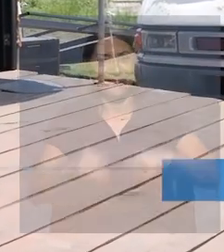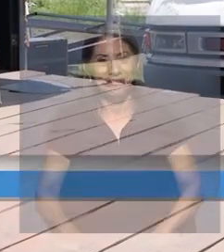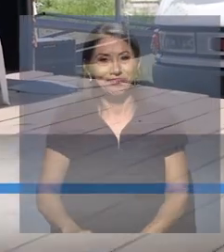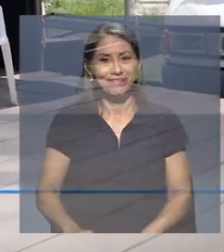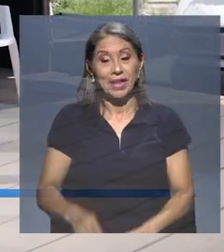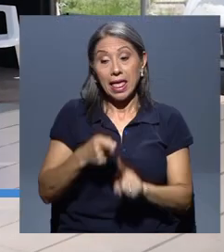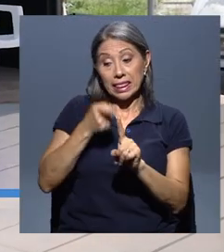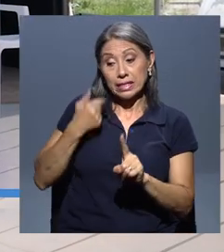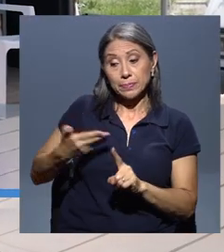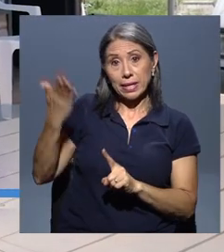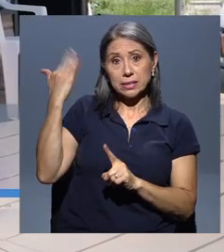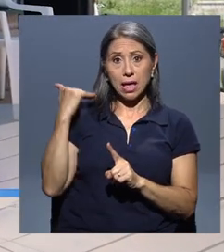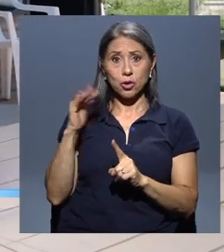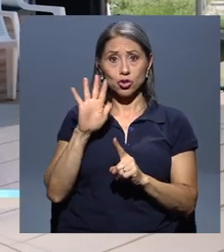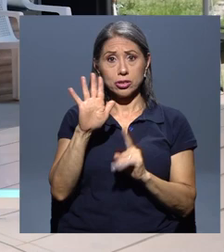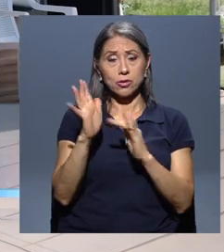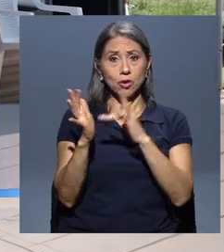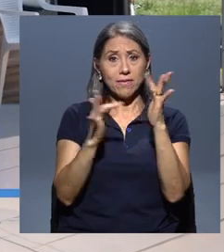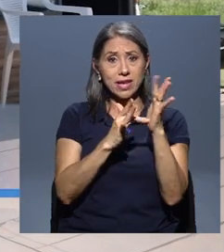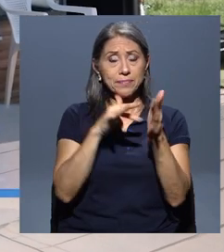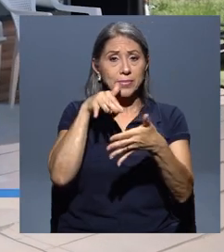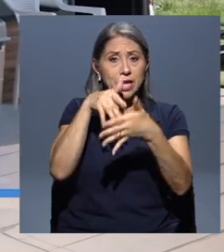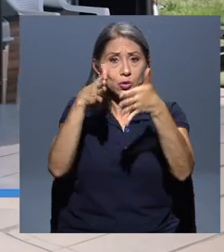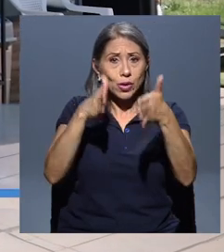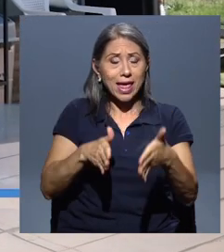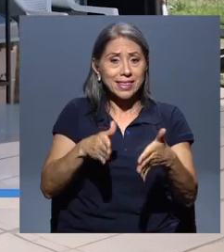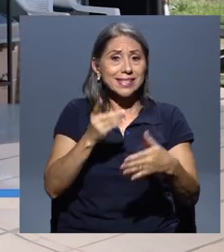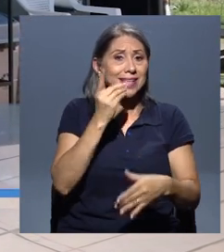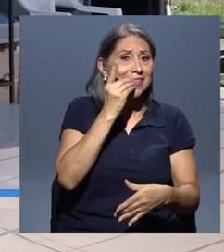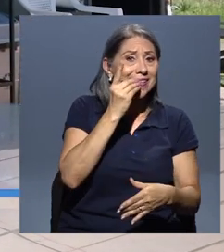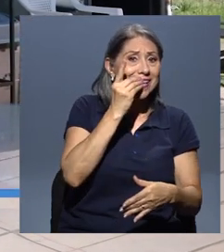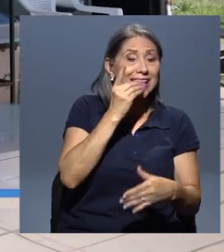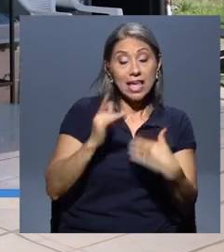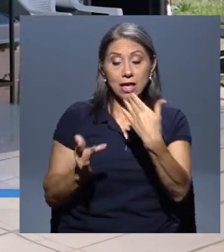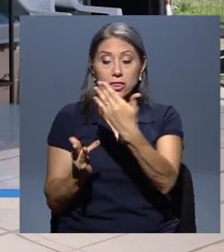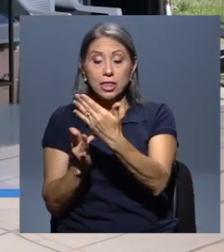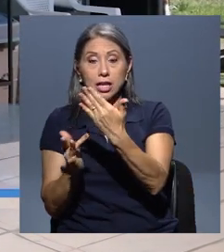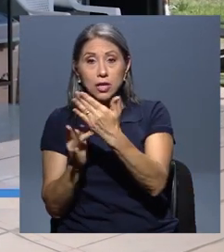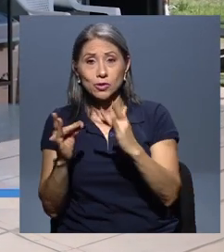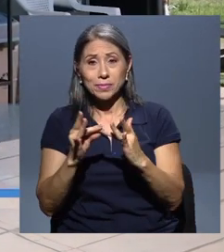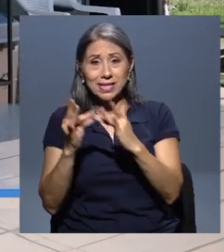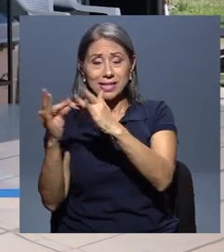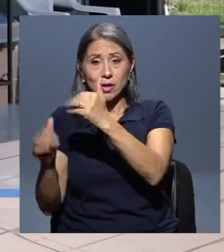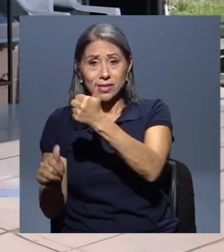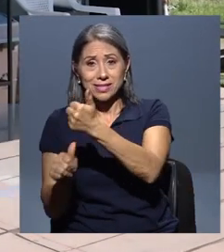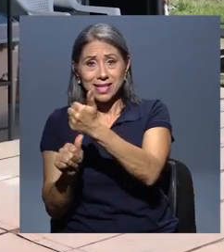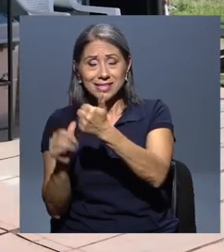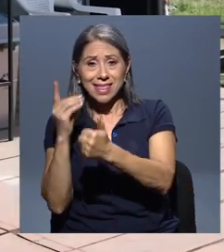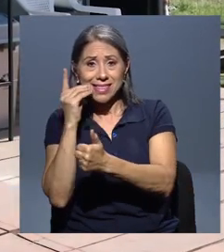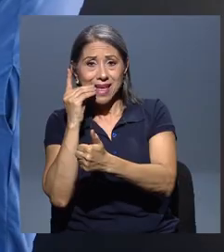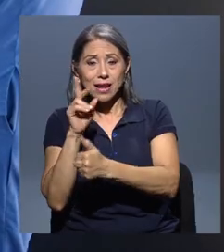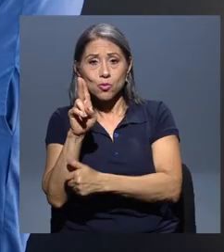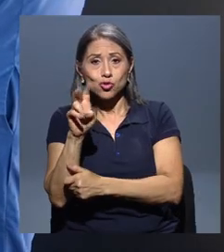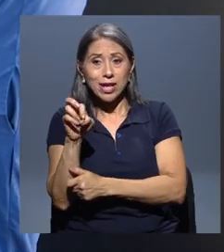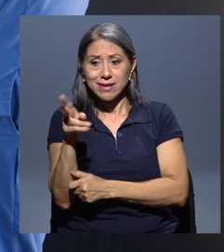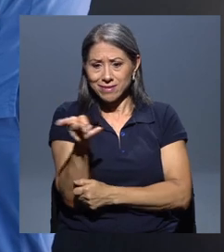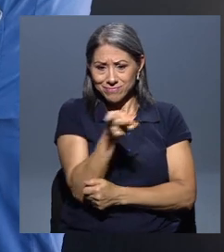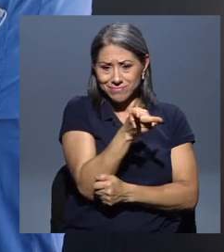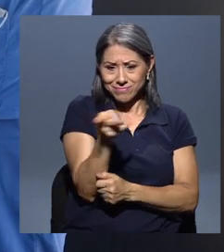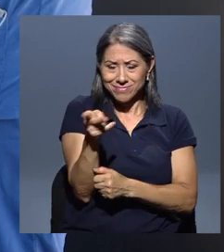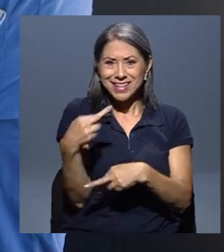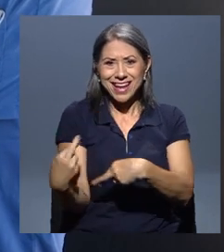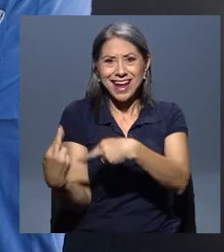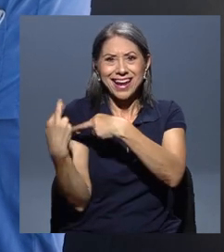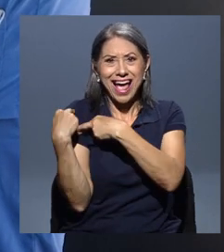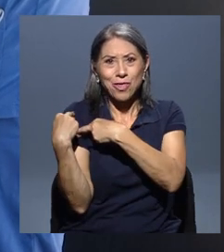Desde el pasado 5 de abril, estudiantes de odontología y del técnico especializado en asistencia dental de la UCR se han encargado